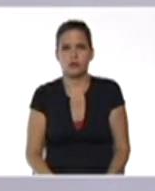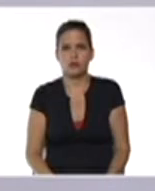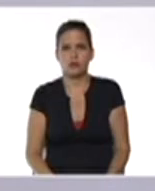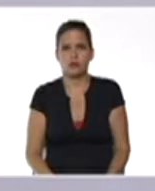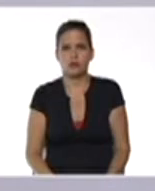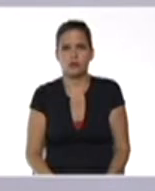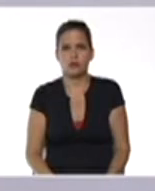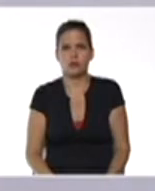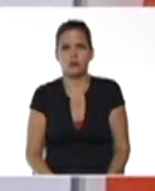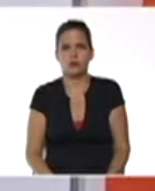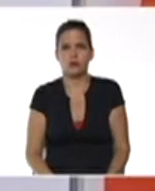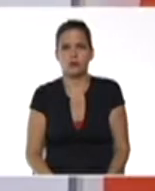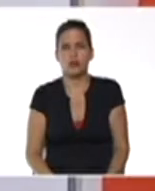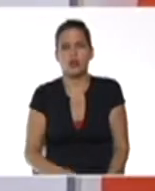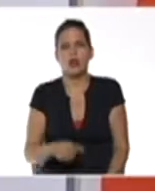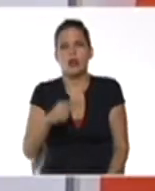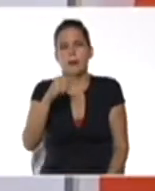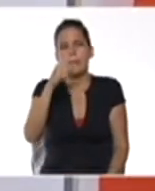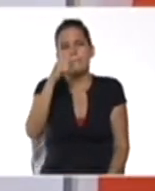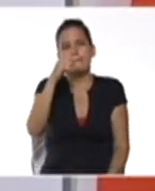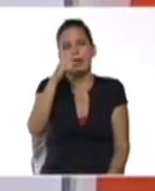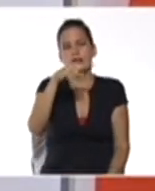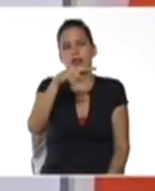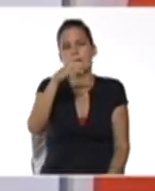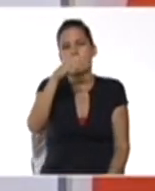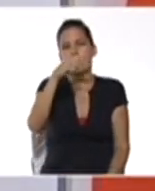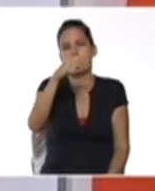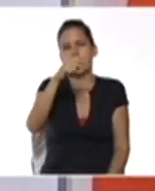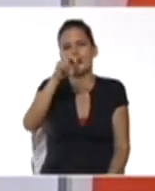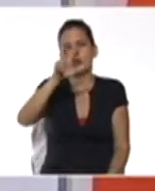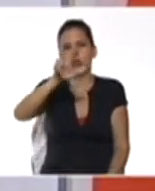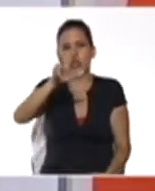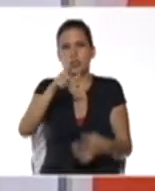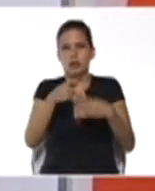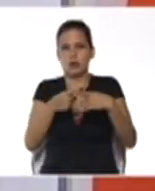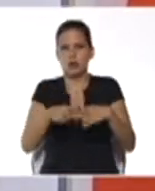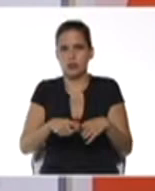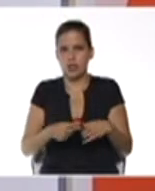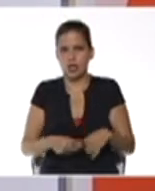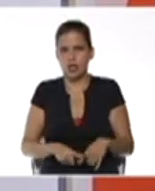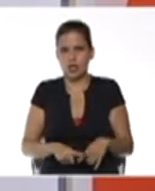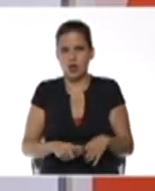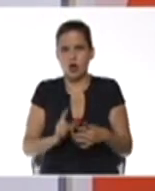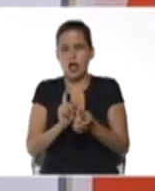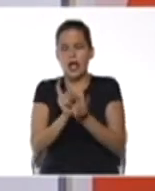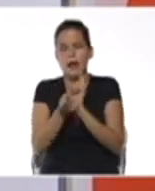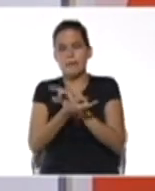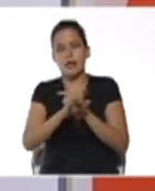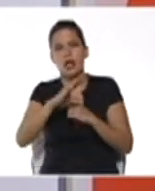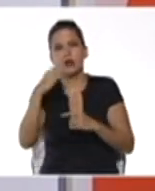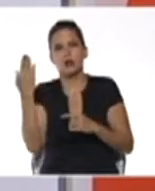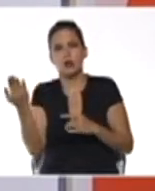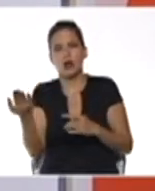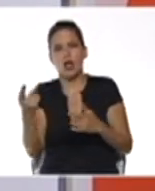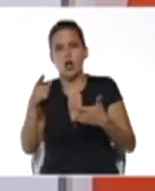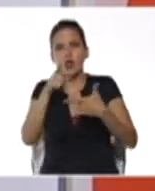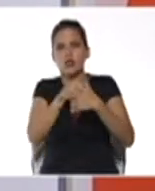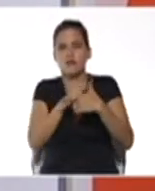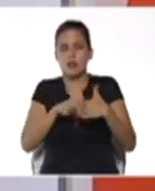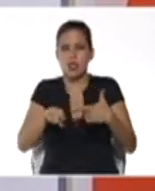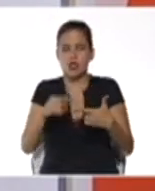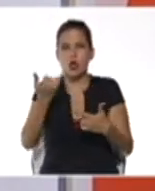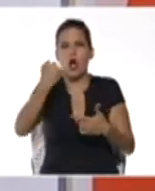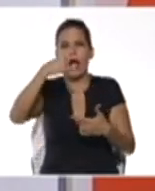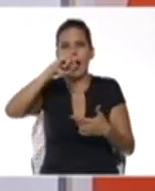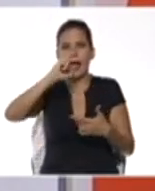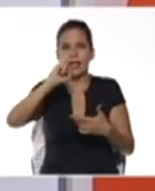Aquí, el menos 3 que está multiplicando, pasa al otro miembro dividiendo, por lo que hay que dividir menos 3